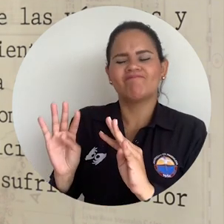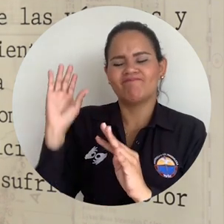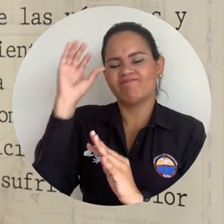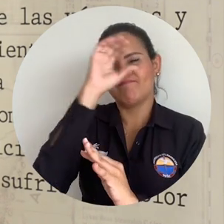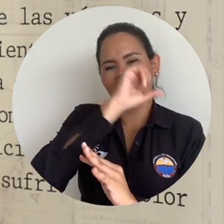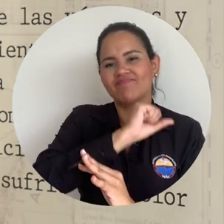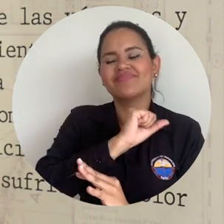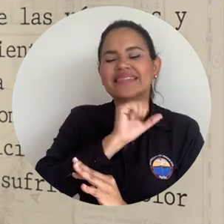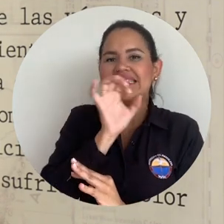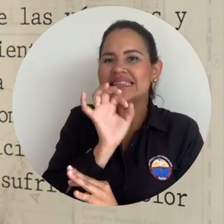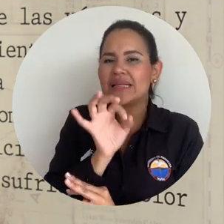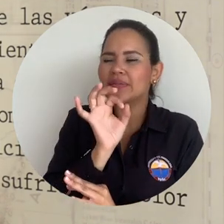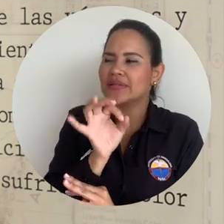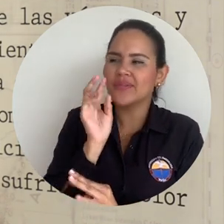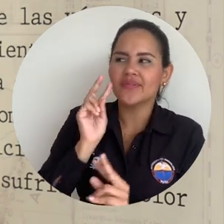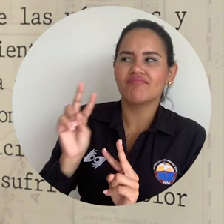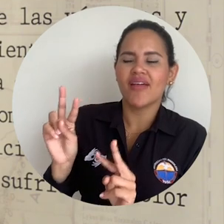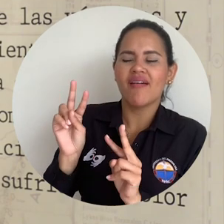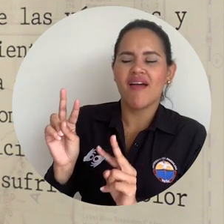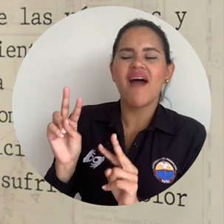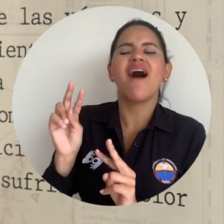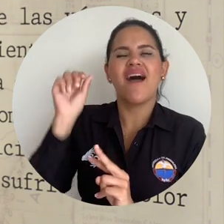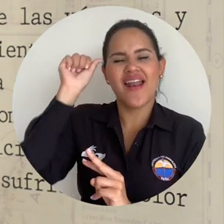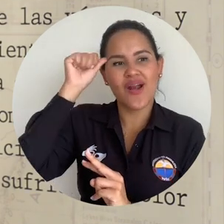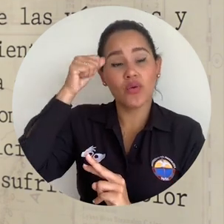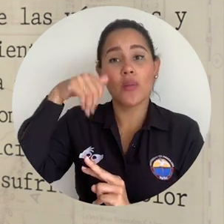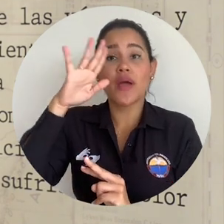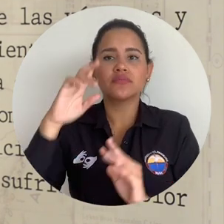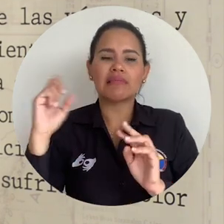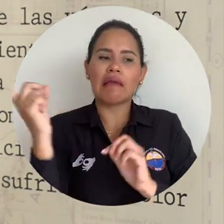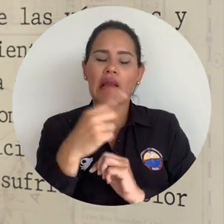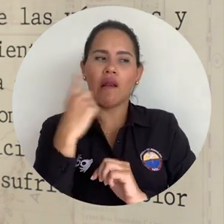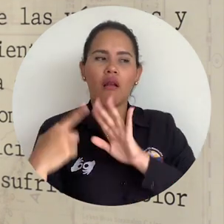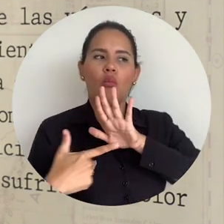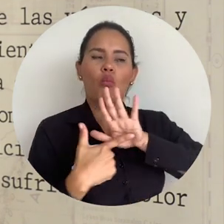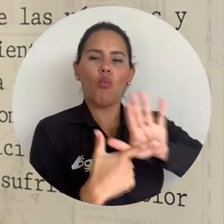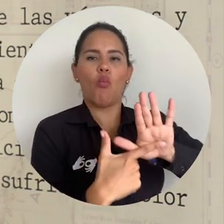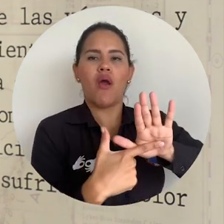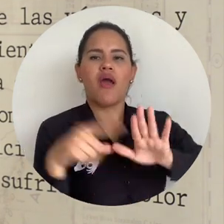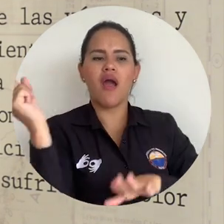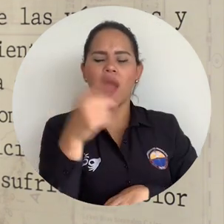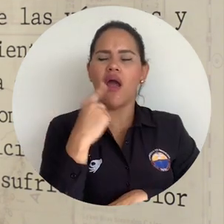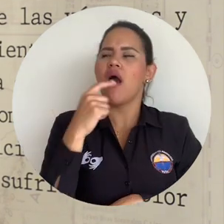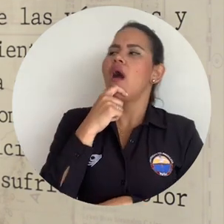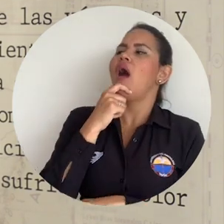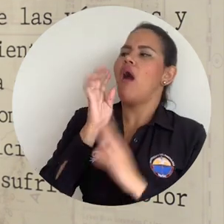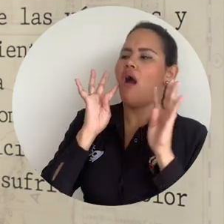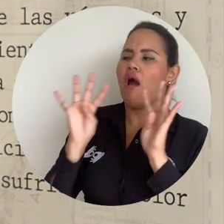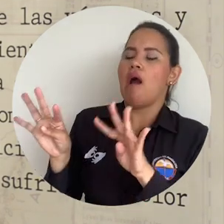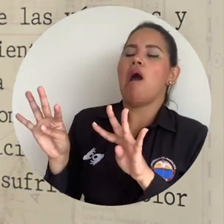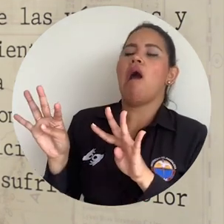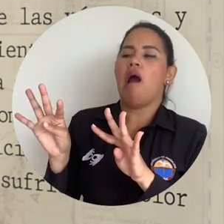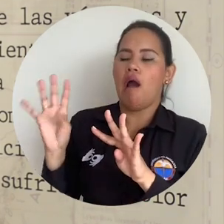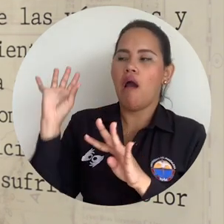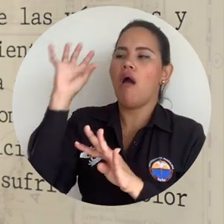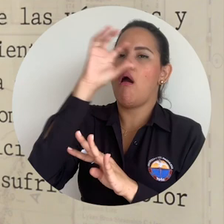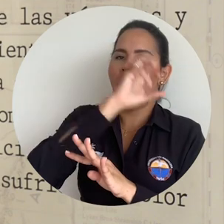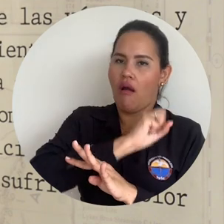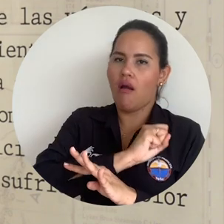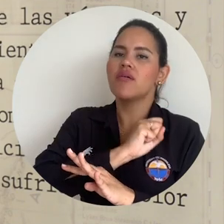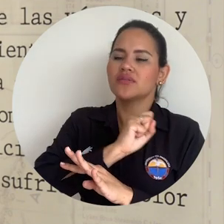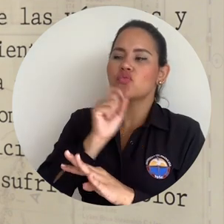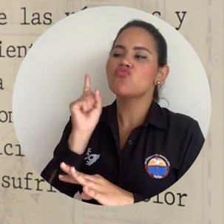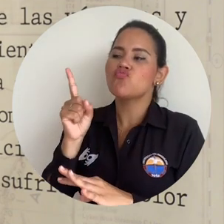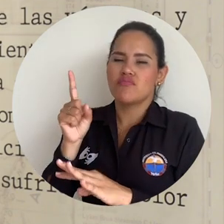sus hechos y encontrar un espacio de memoria para poderlo recordar, simbolizar, visibilizar y tener un espacio de encuentro